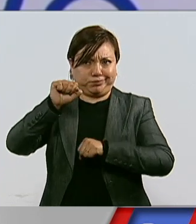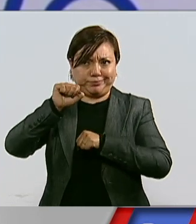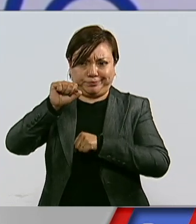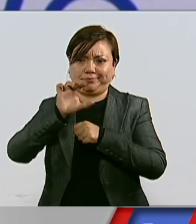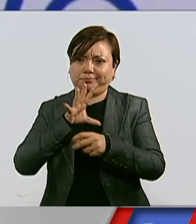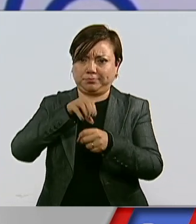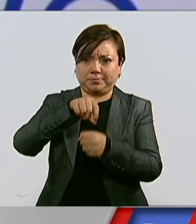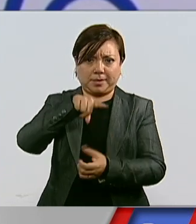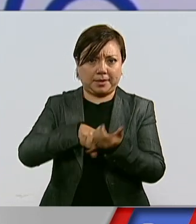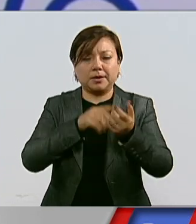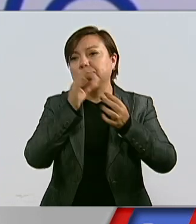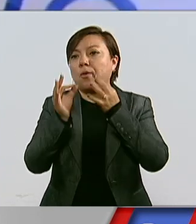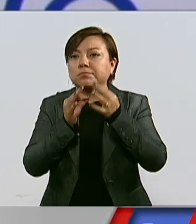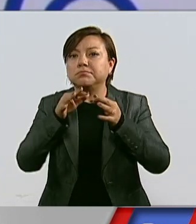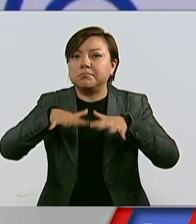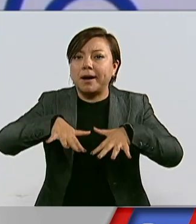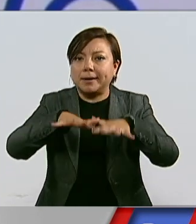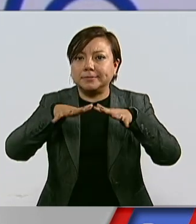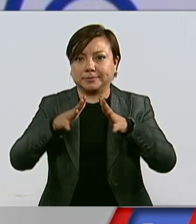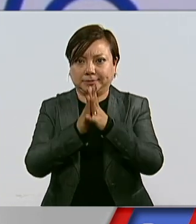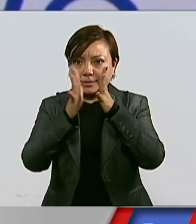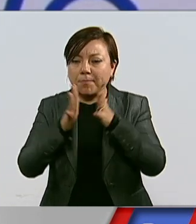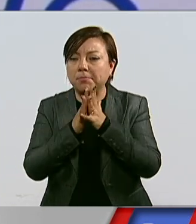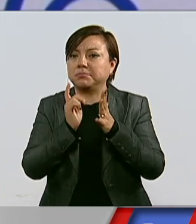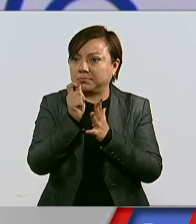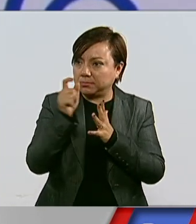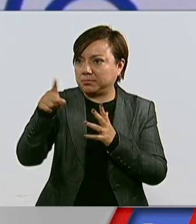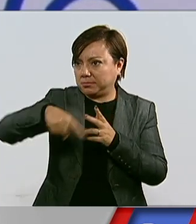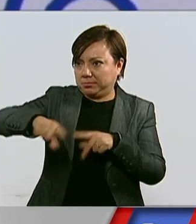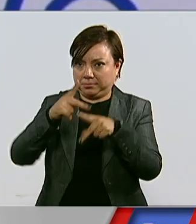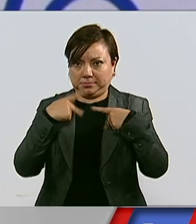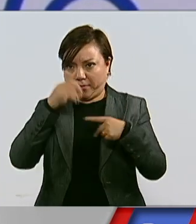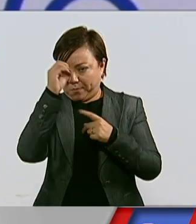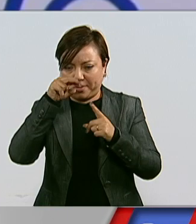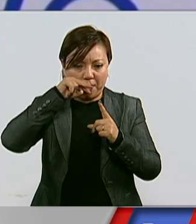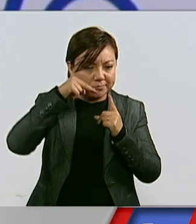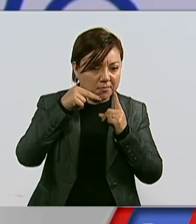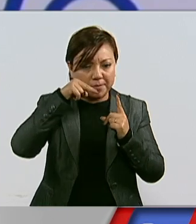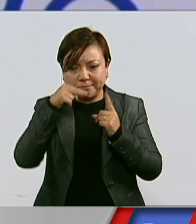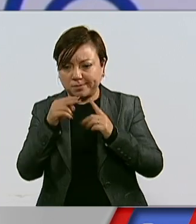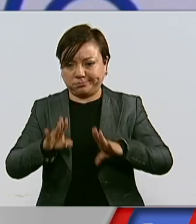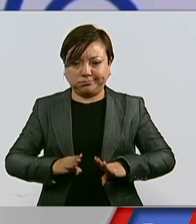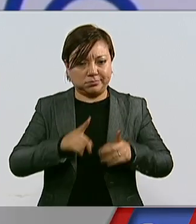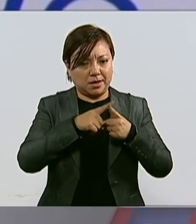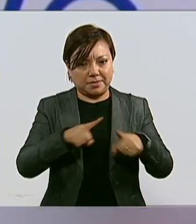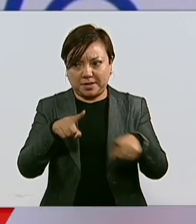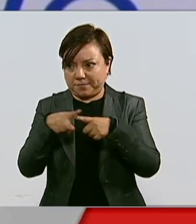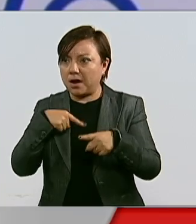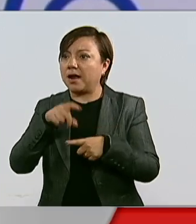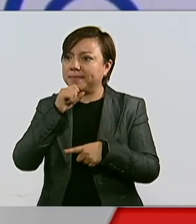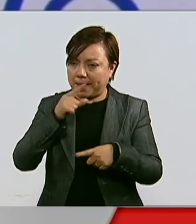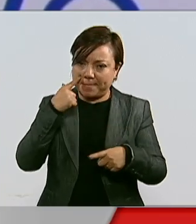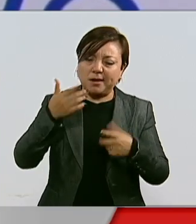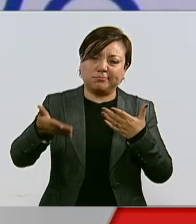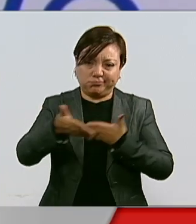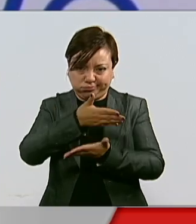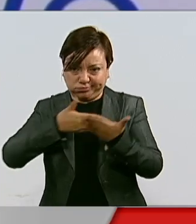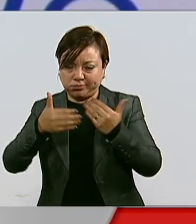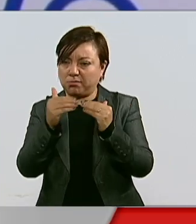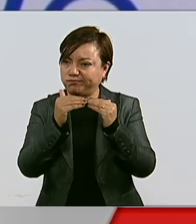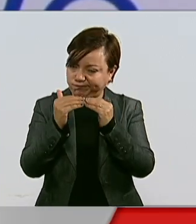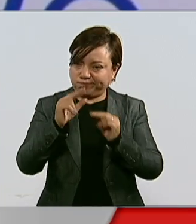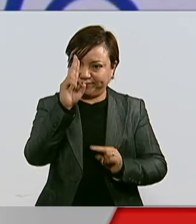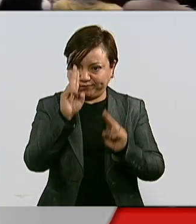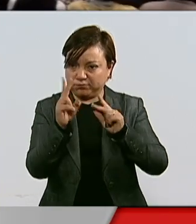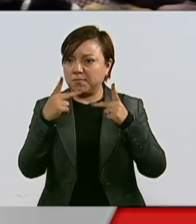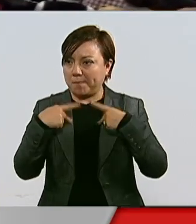fortaleciendo la pluralidad de visión y, por supuesto, fortalece el ejercicio democrático en beneficio